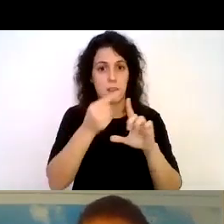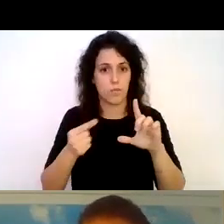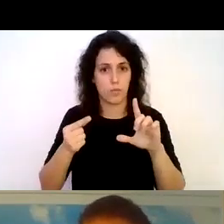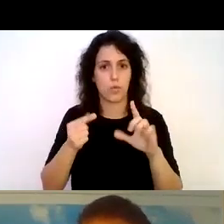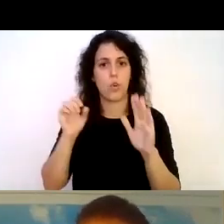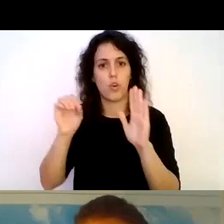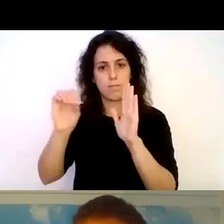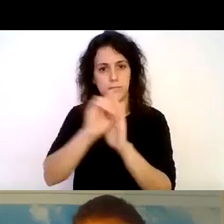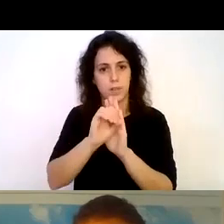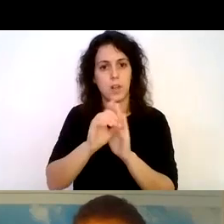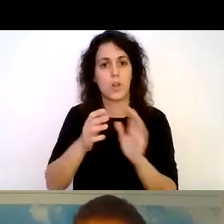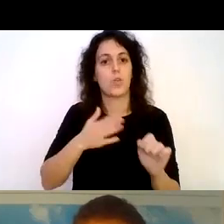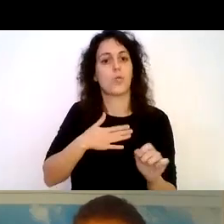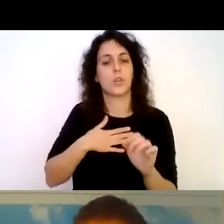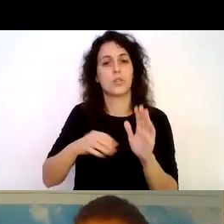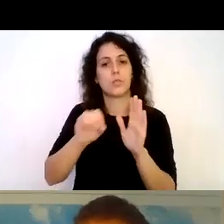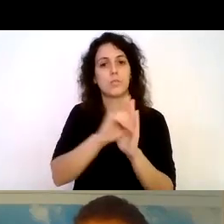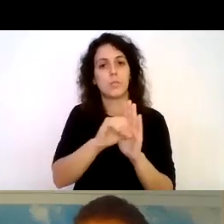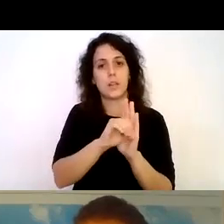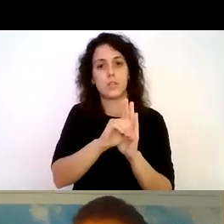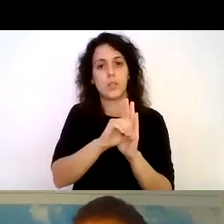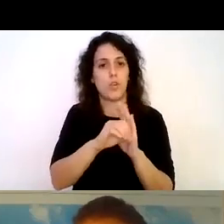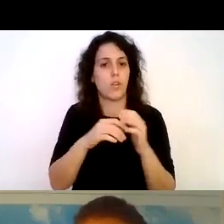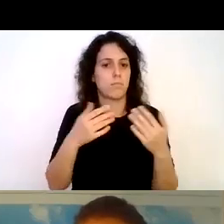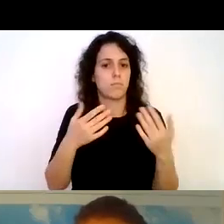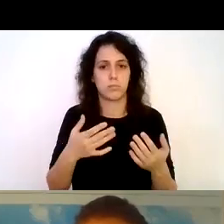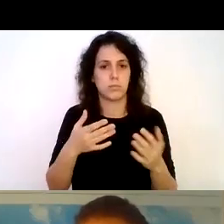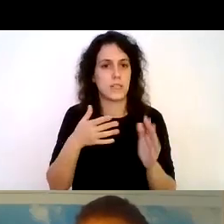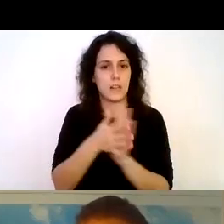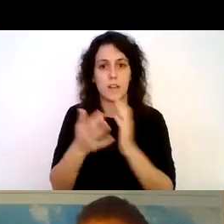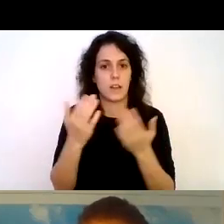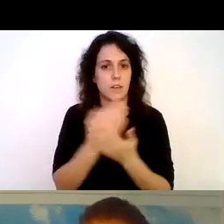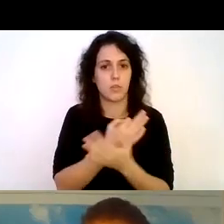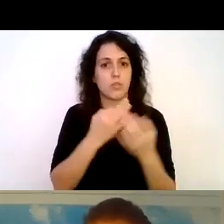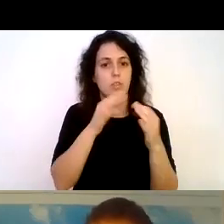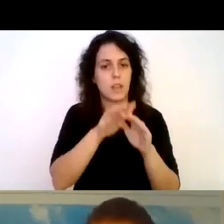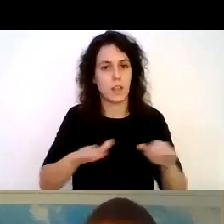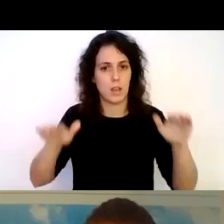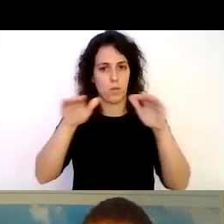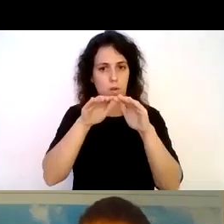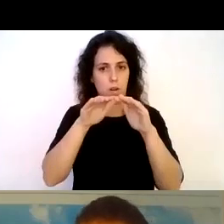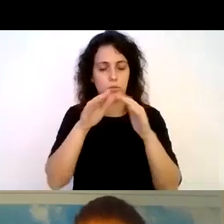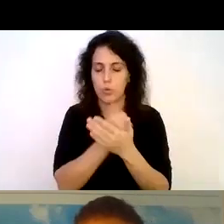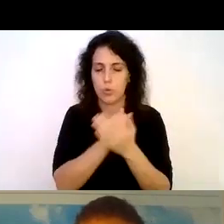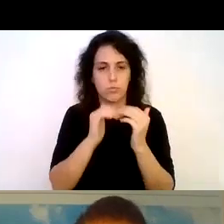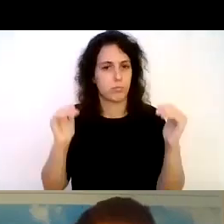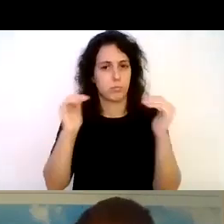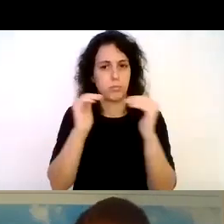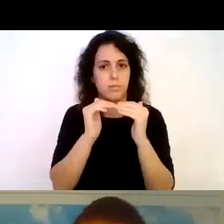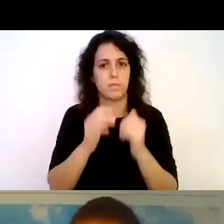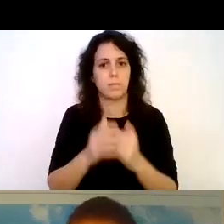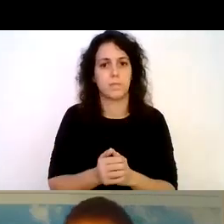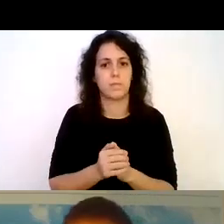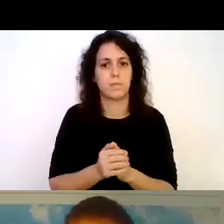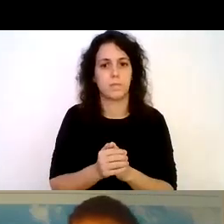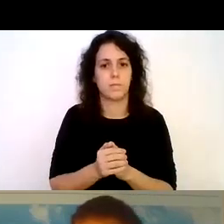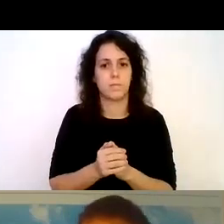y nuestro slogan es en el fondo somos todos iguales para poder llegar a este